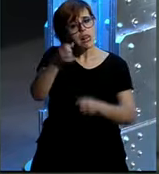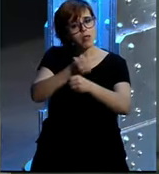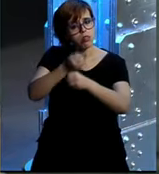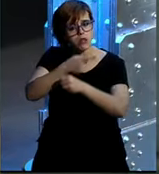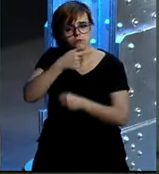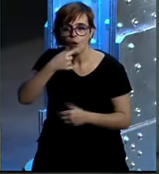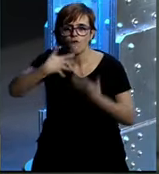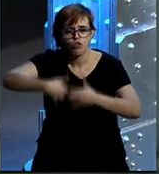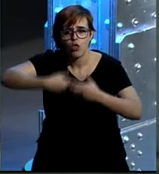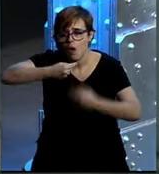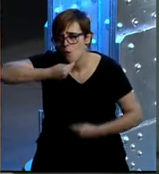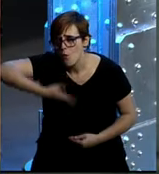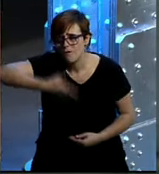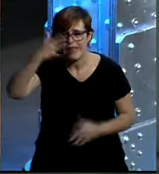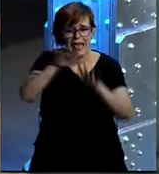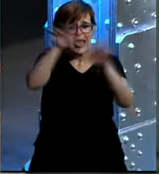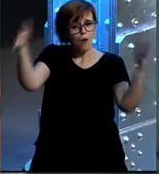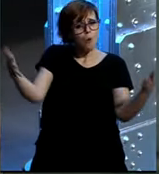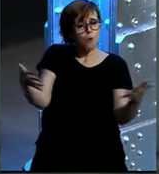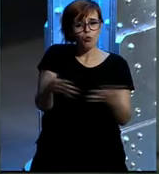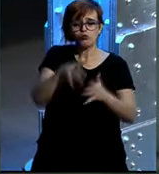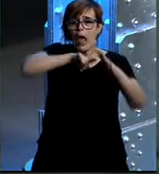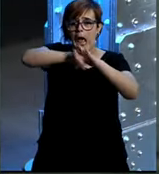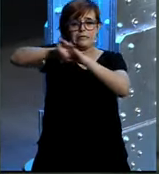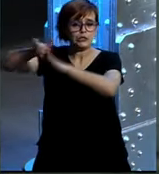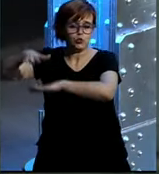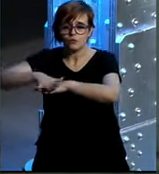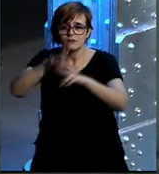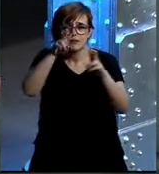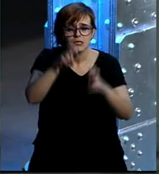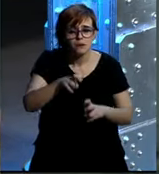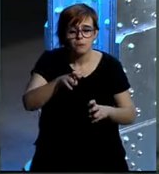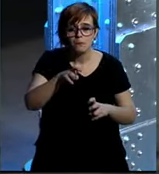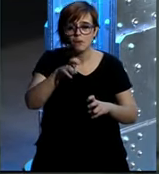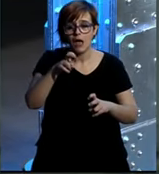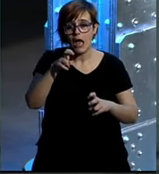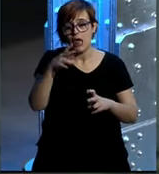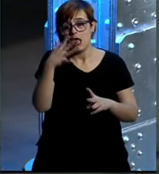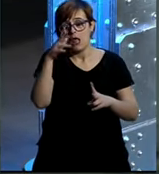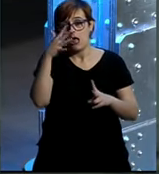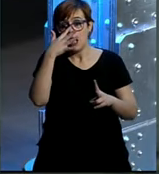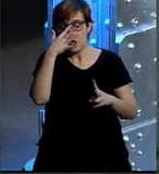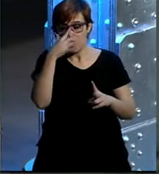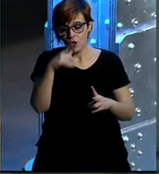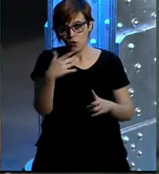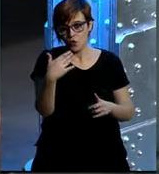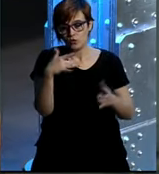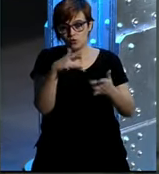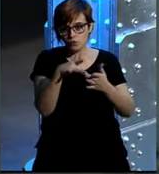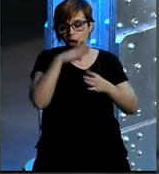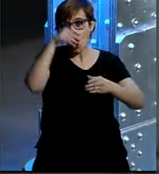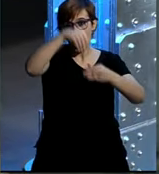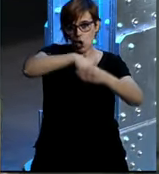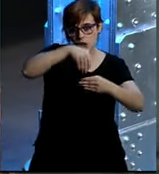funcionando muy bien. A nivel internacional se gestiona desde el punto de vista de lo que es los